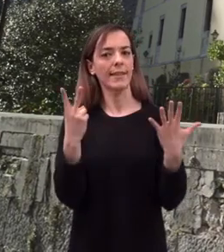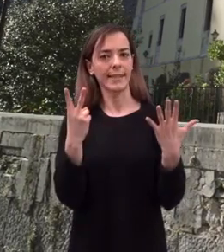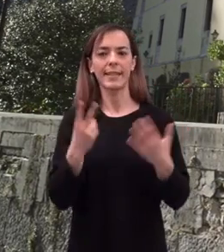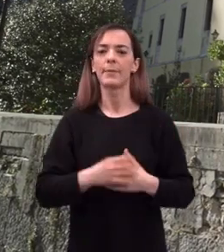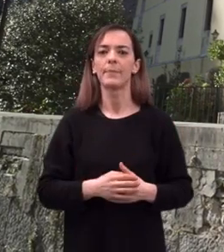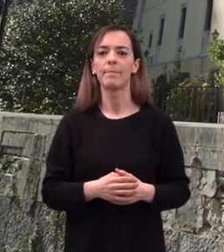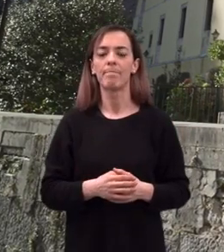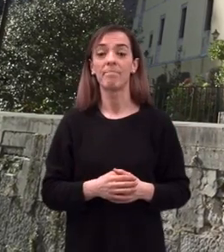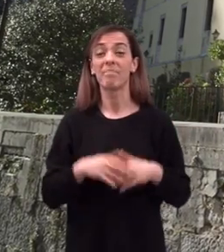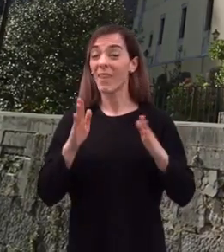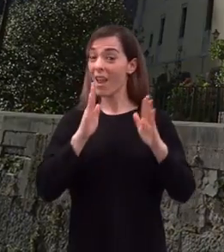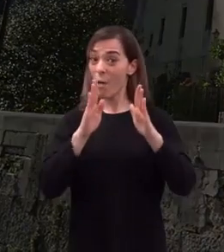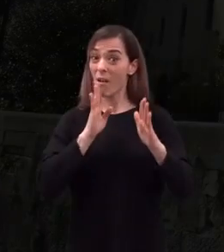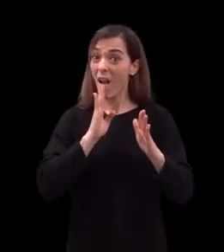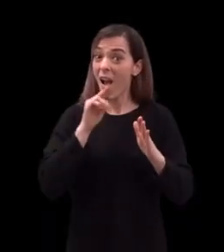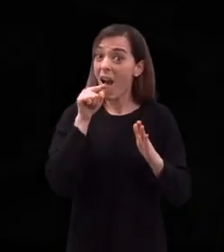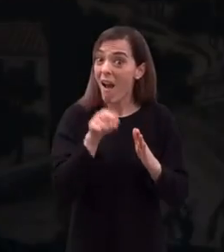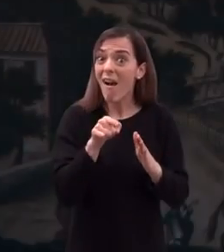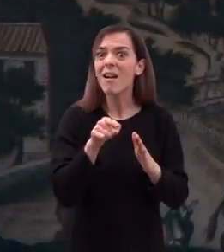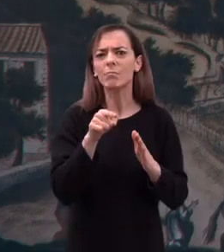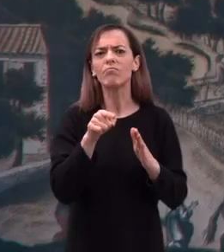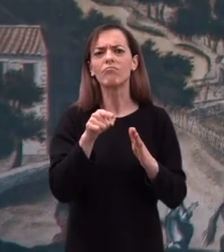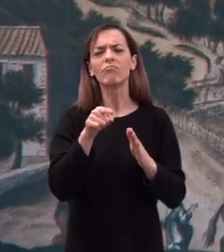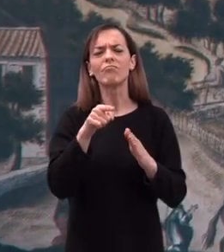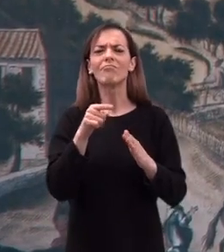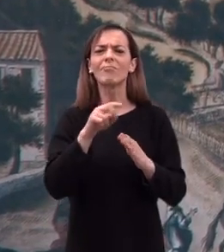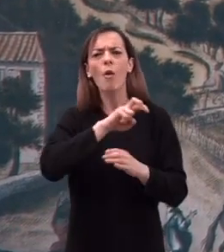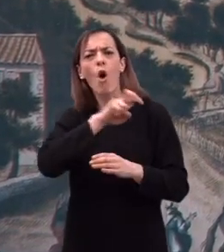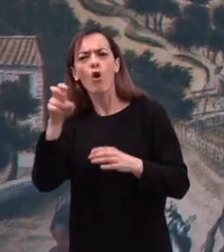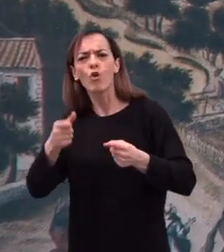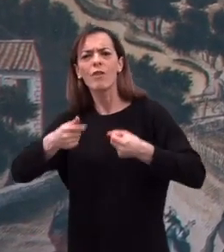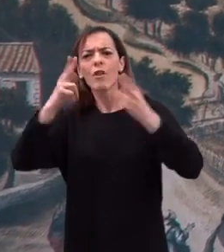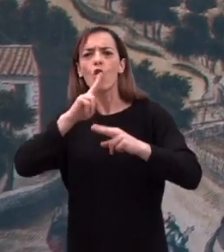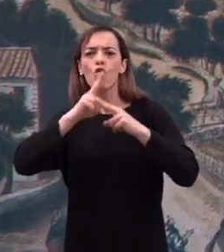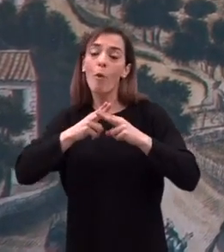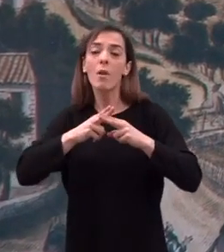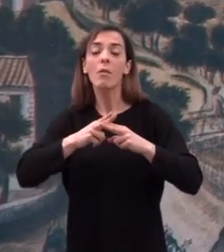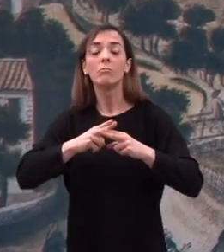Pero en ese momento, aún existía el llamado Templo del Milagro.